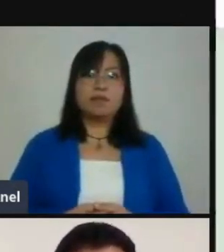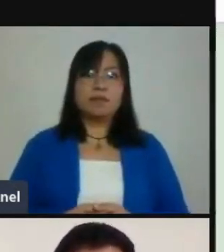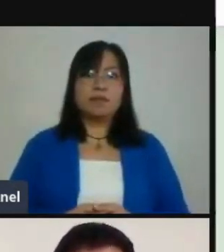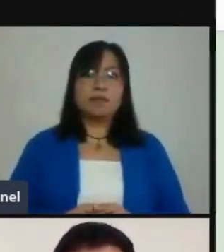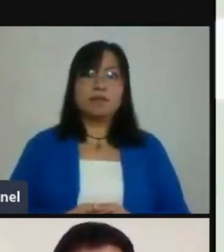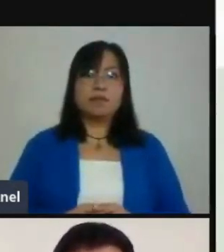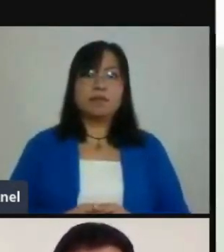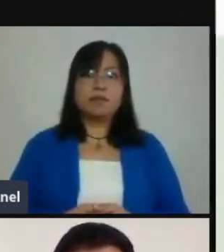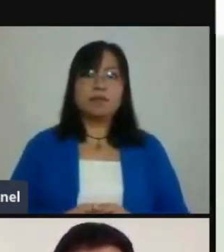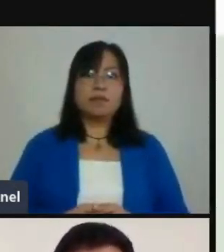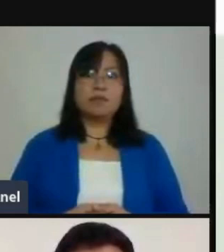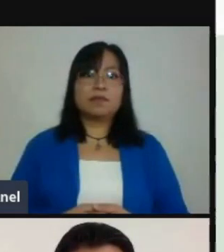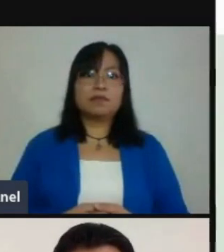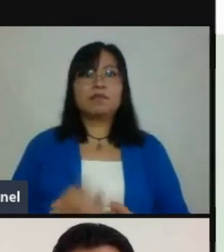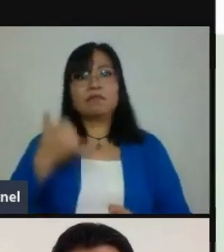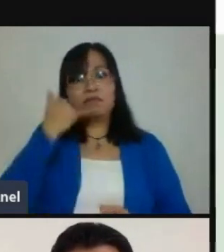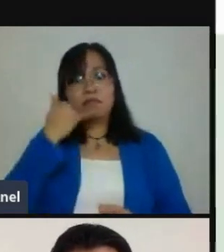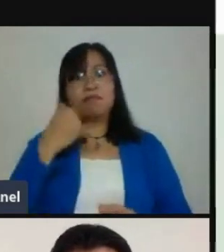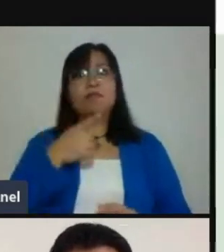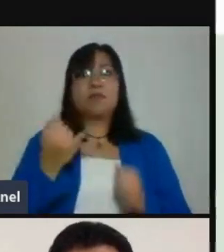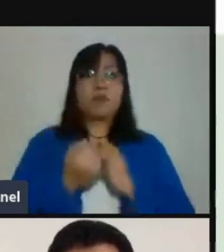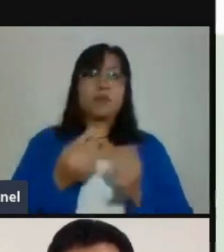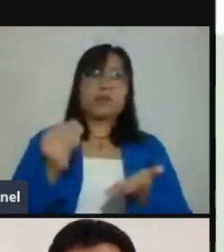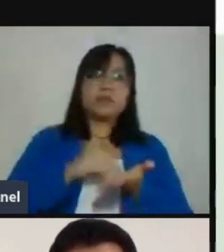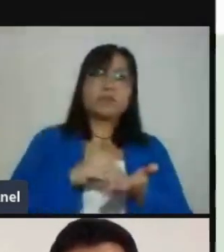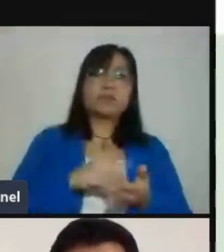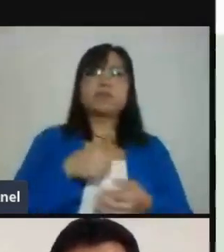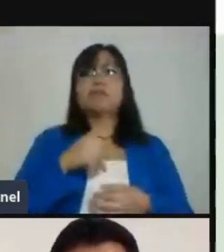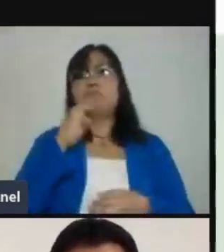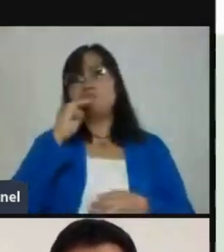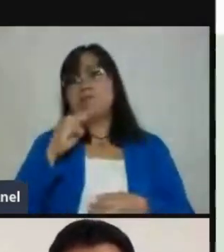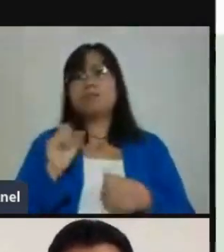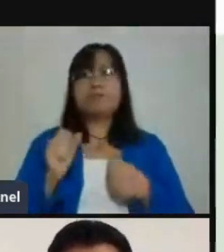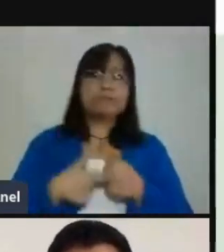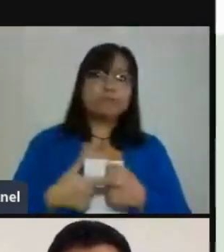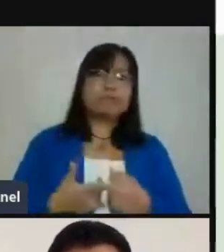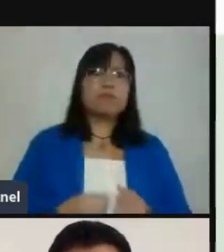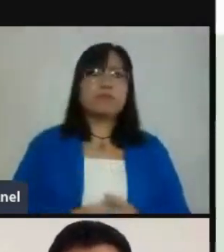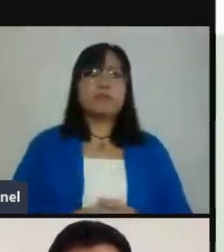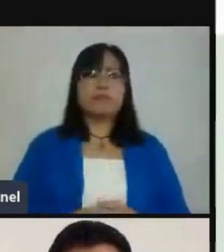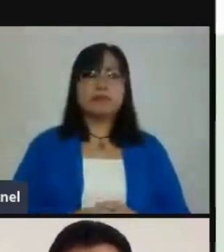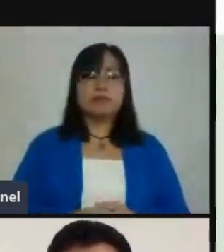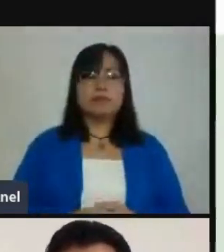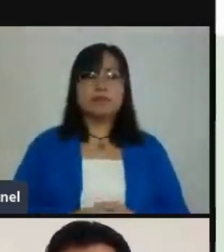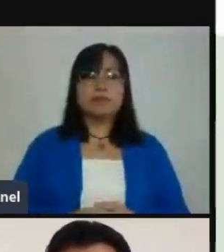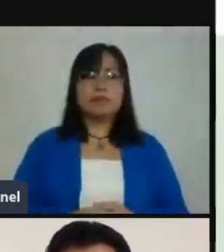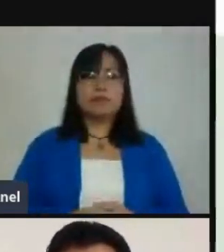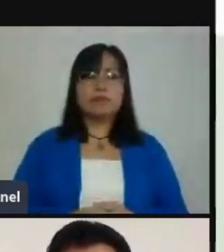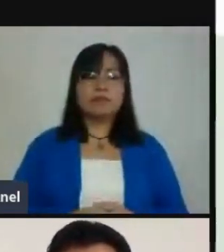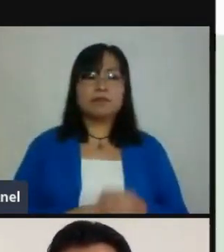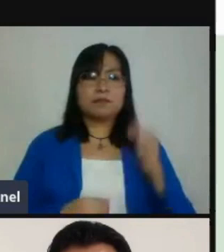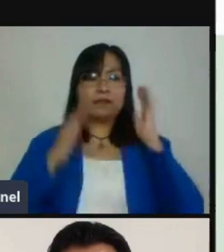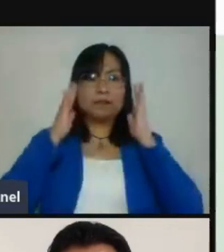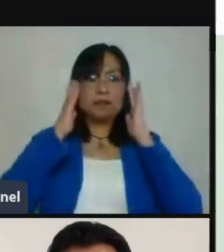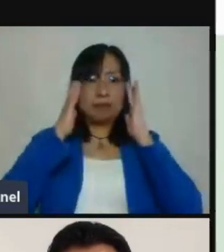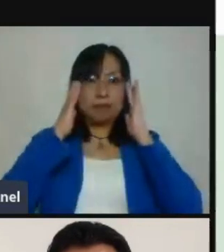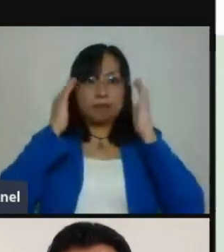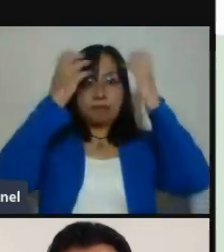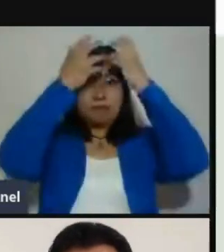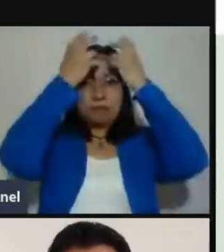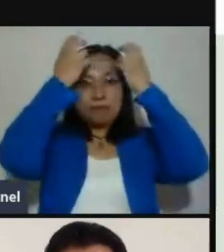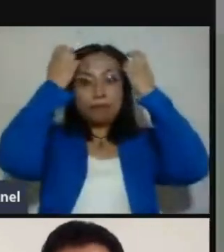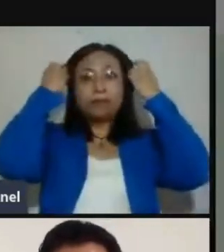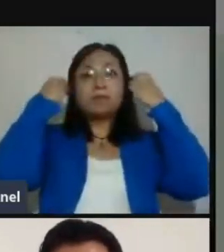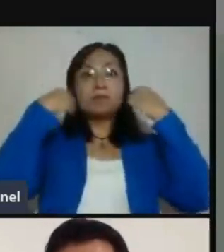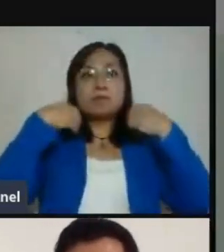Número de teléfono, comentarios, etcétera, etcétera. Una vez que ya lo tenemos listo, simplemente lo